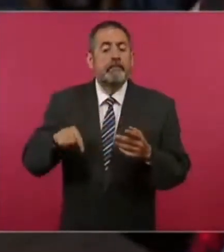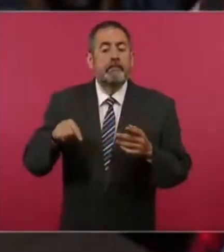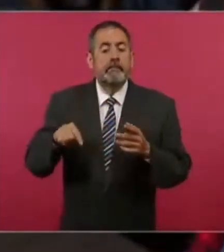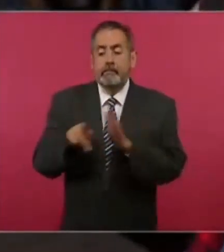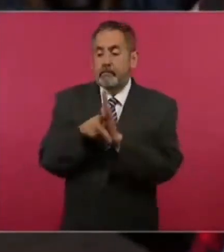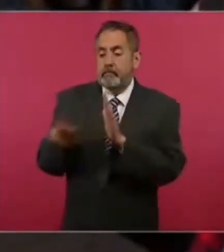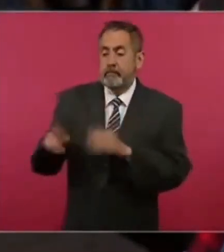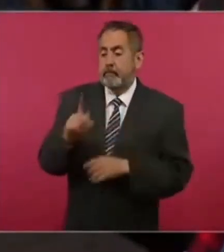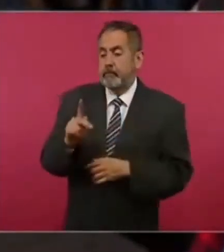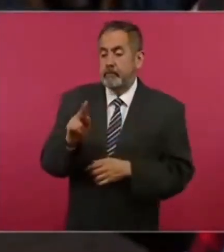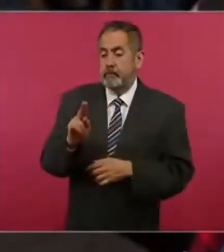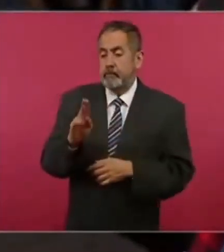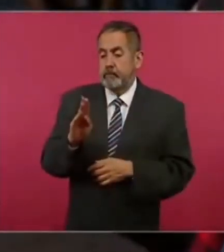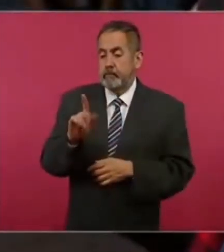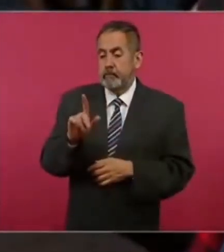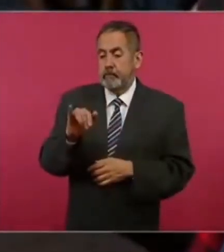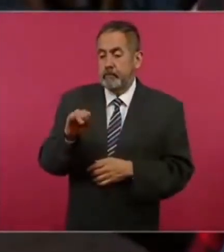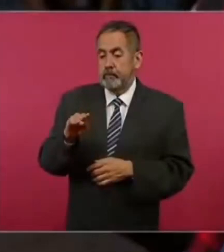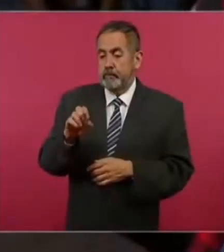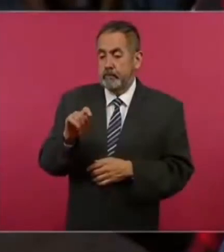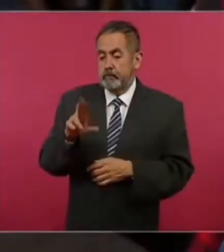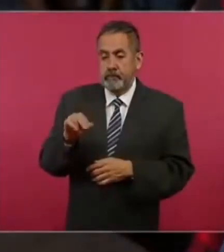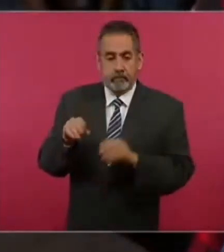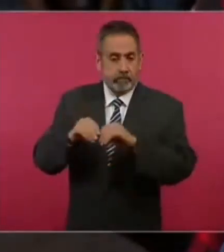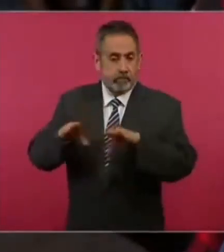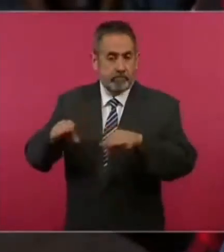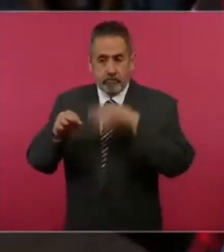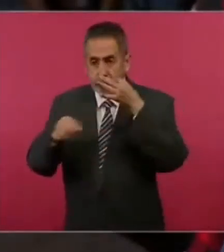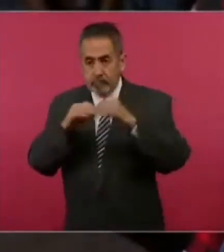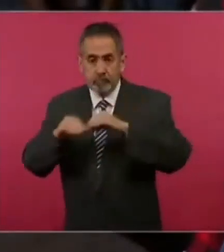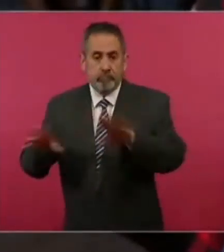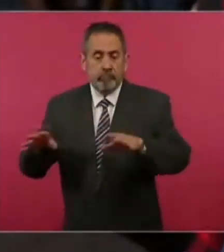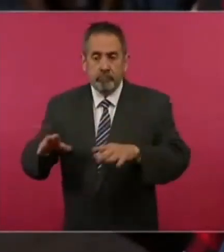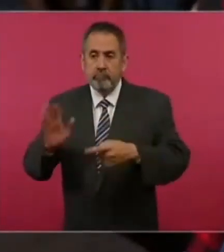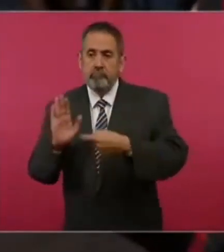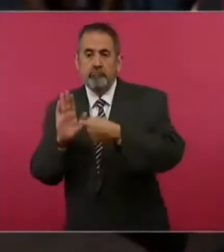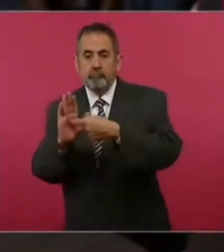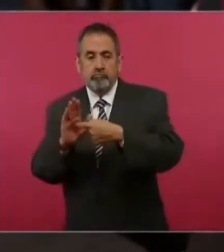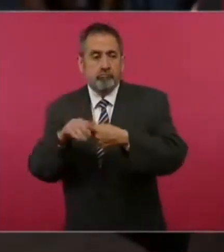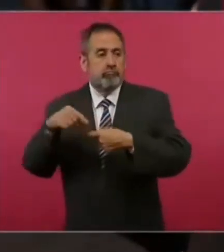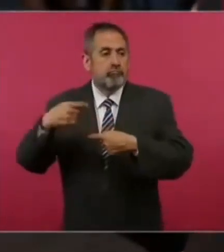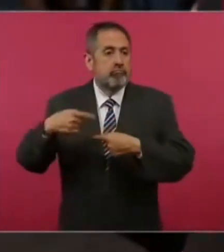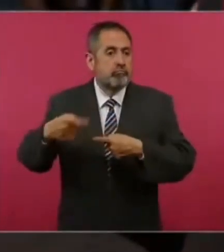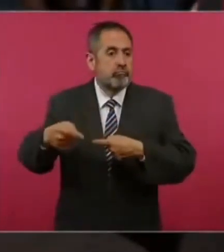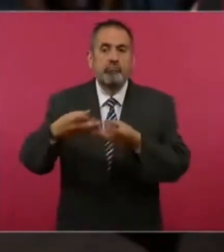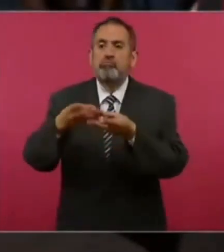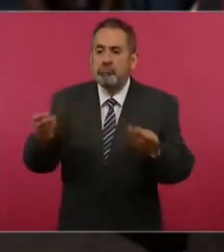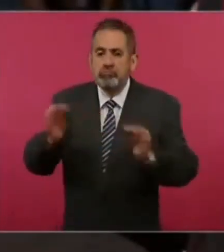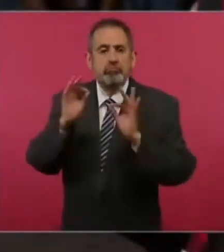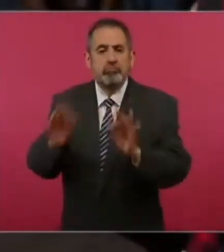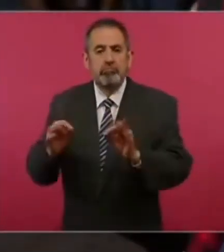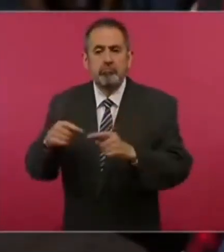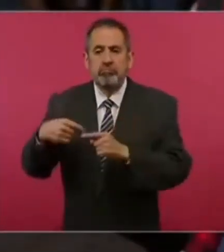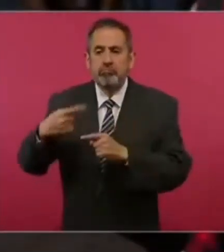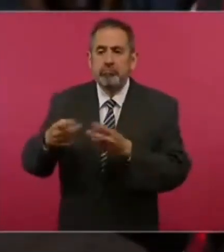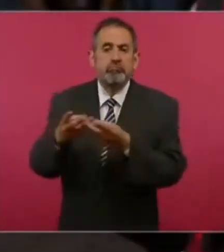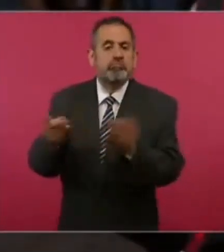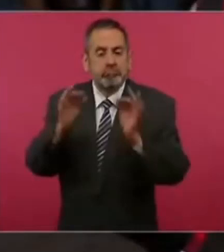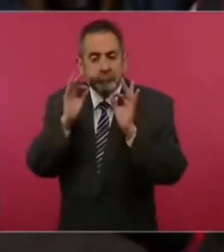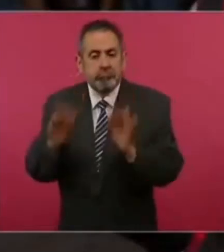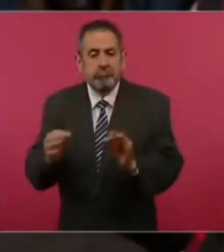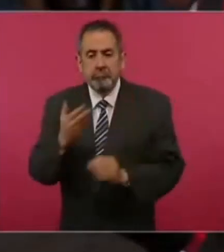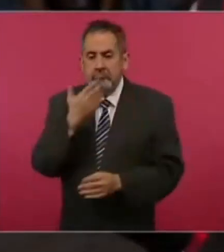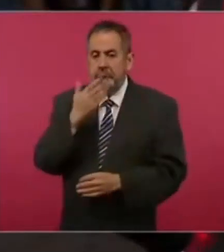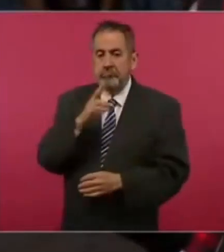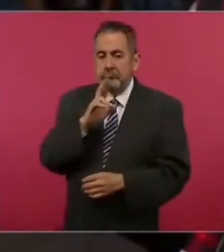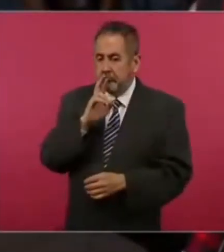que Publimetro ha expuesto en la conferencia, de una u otra forma, afortunadamente han tenido eco, con acciones relevantes, el tema que